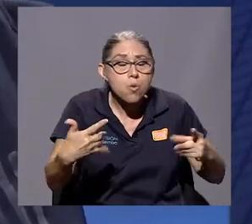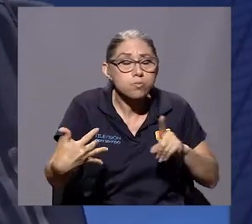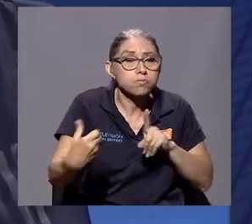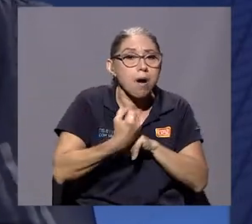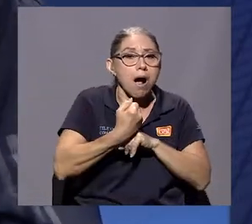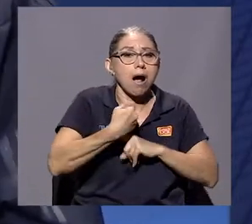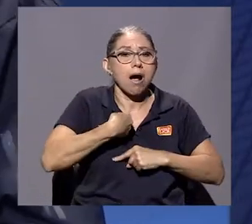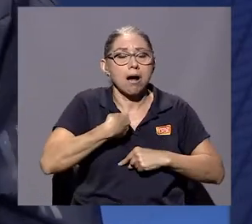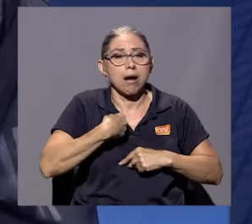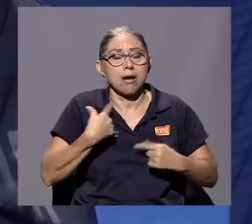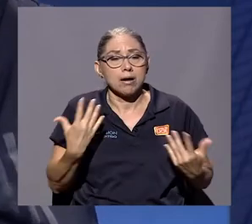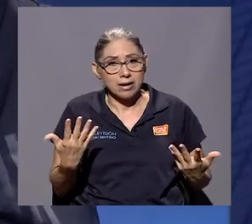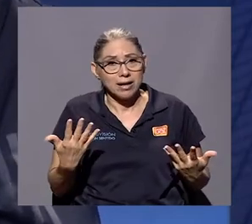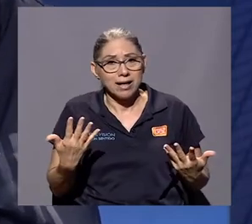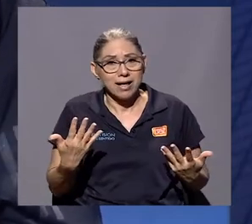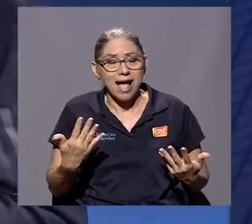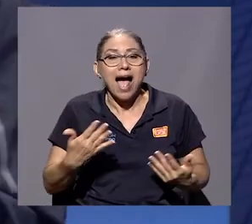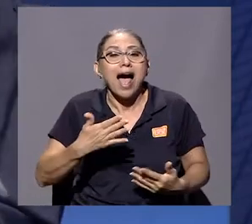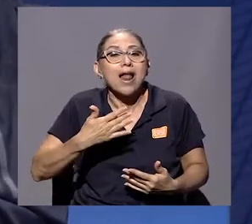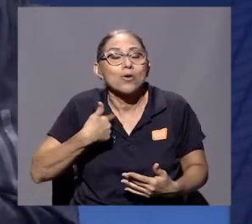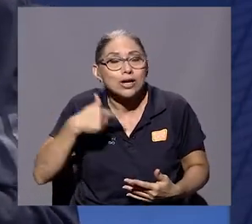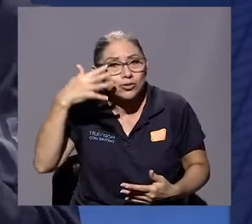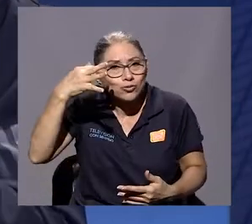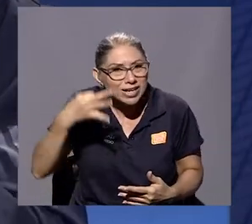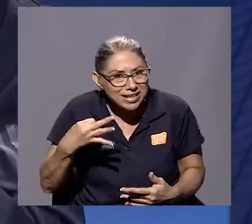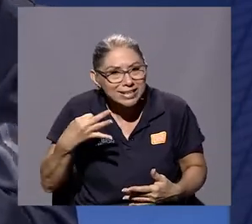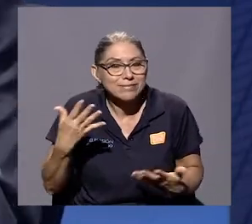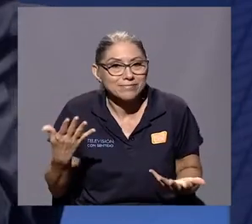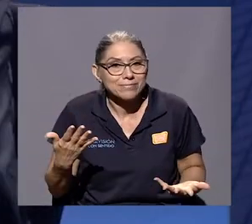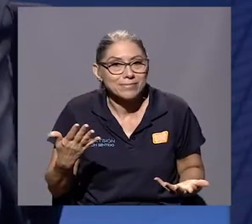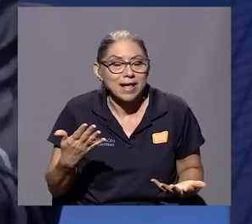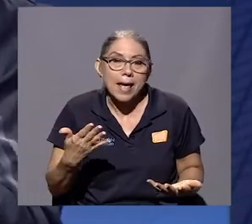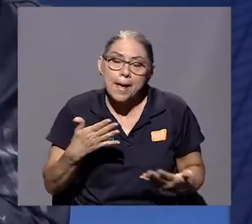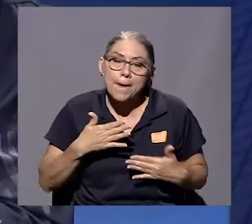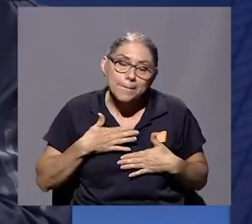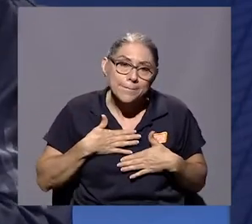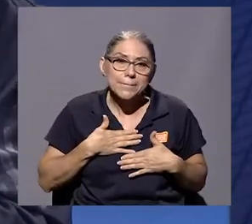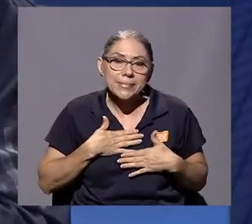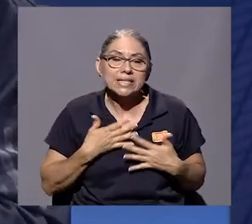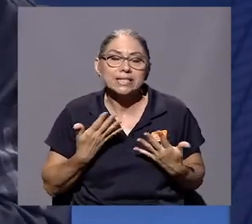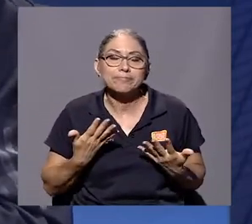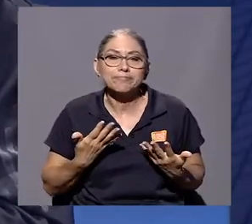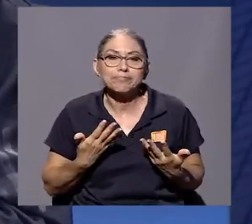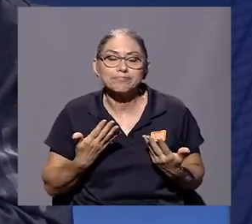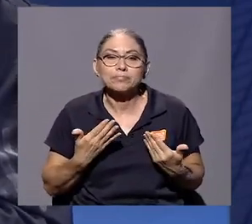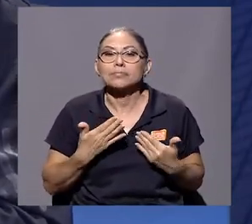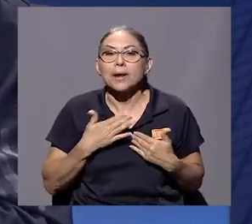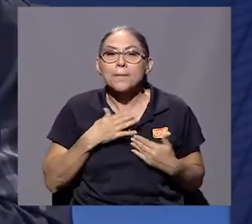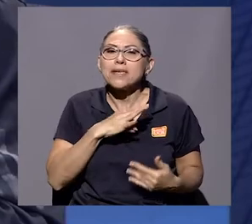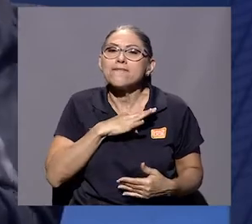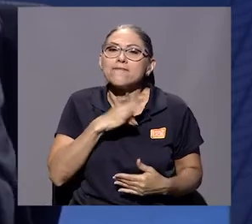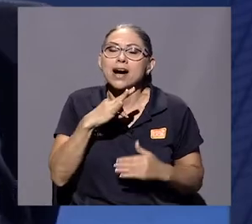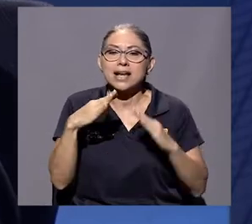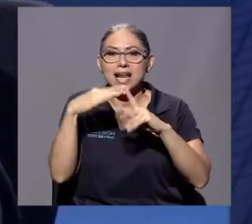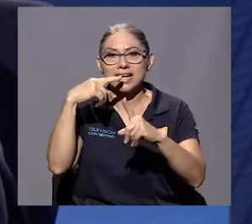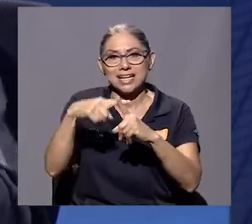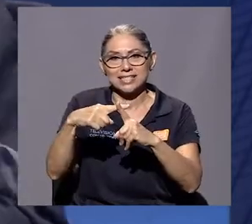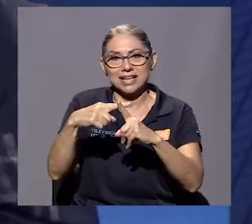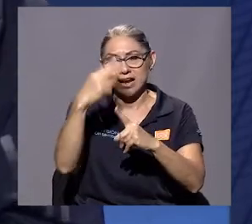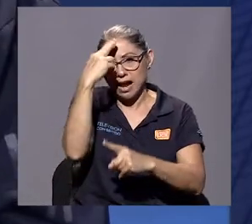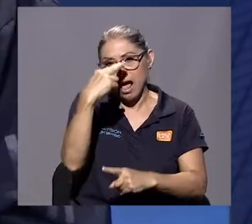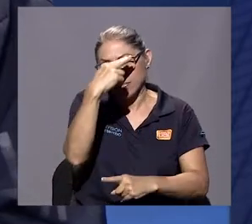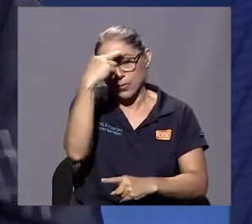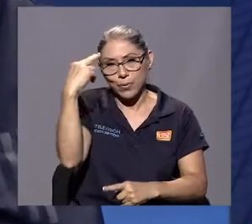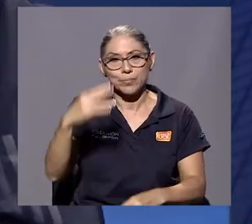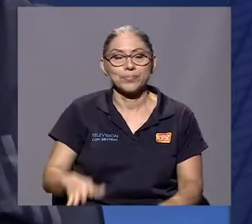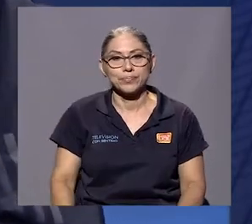muy severo sobre mis creencias, o sobre mi, digamos, mi fe en la iglesia, en